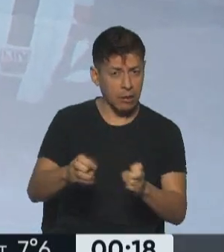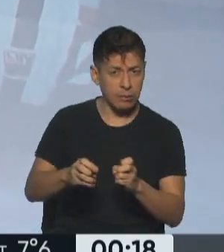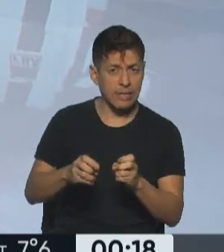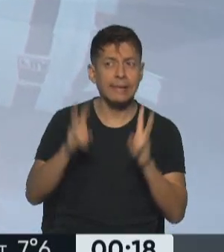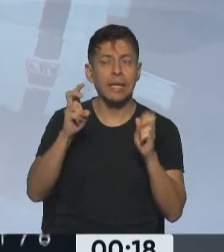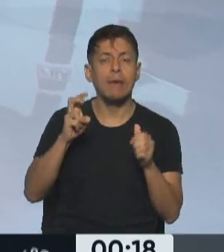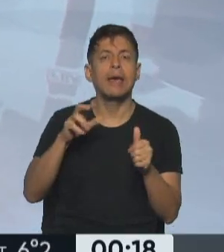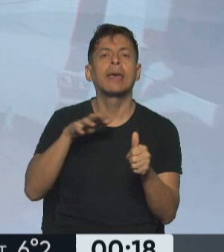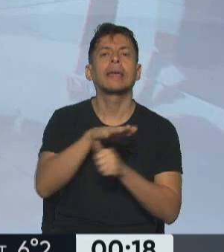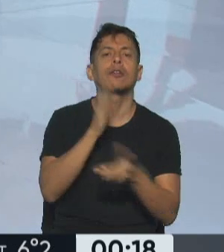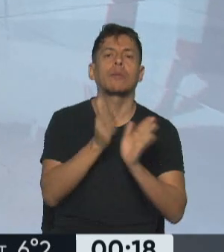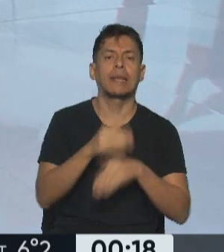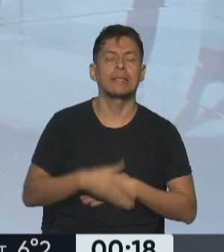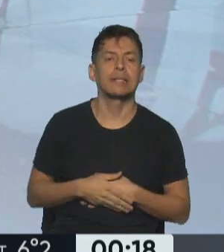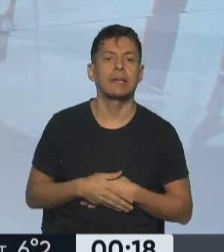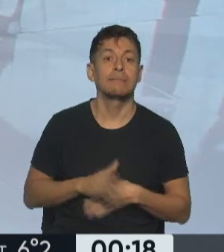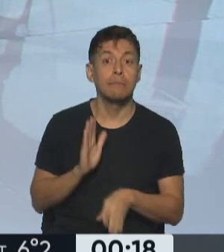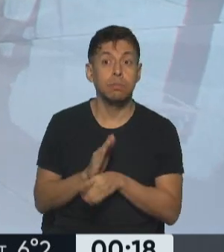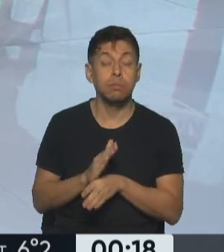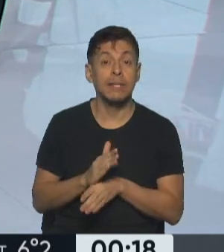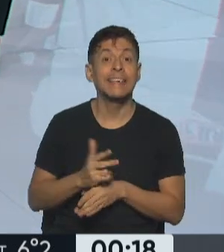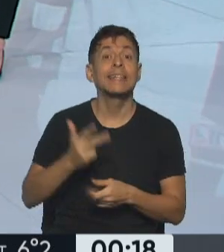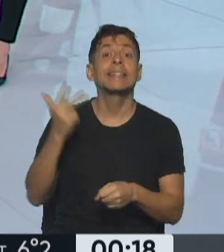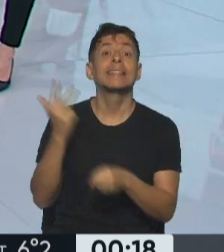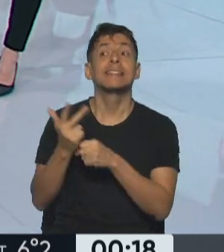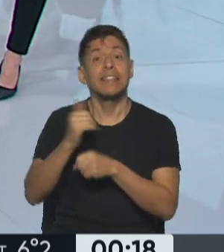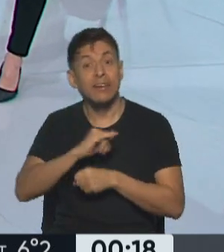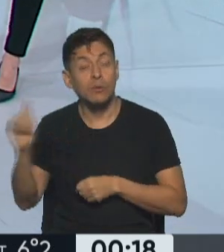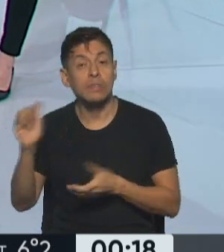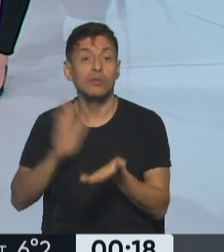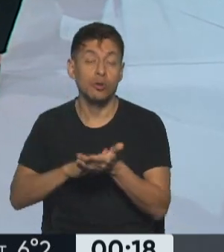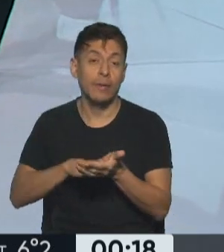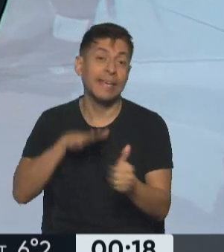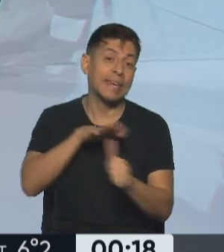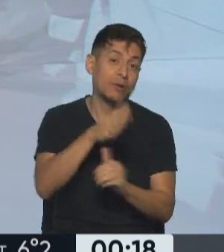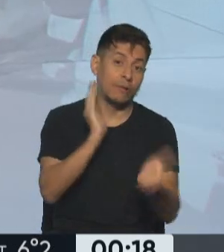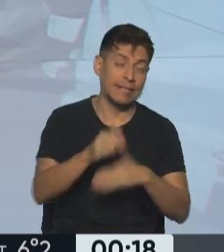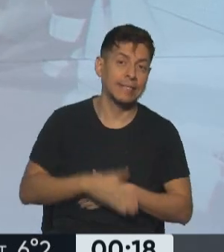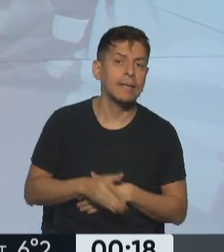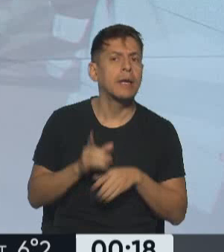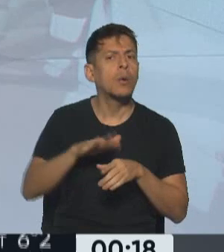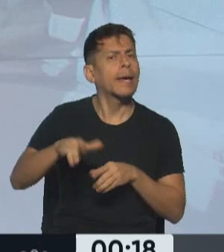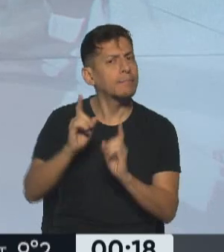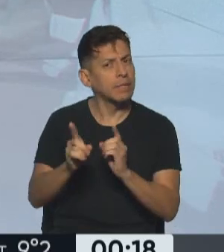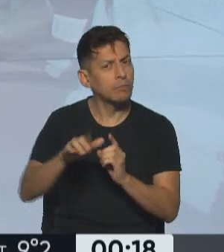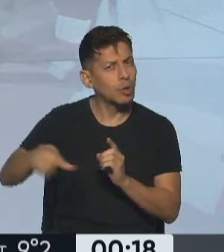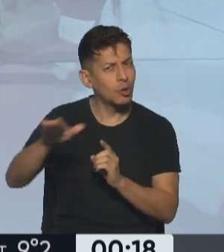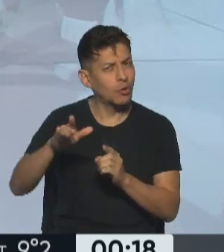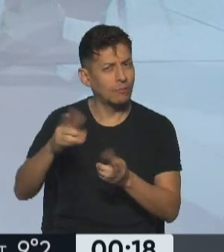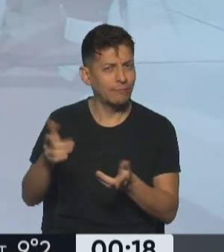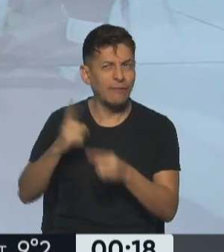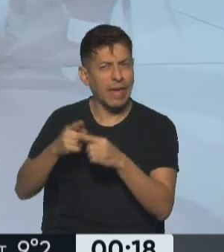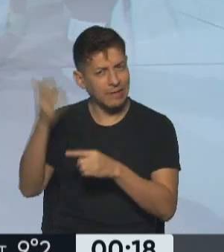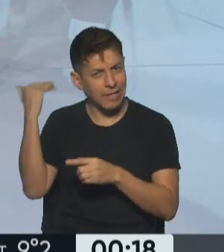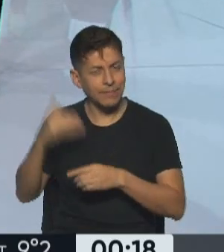estaría afrontando si se radica la tercera denuncia de violencia de género, y da la casualidad que es en el mismo ámbito donde se habría dado el presunto abuso